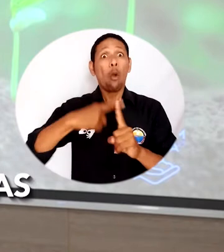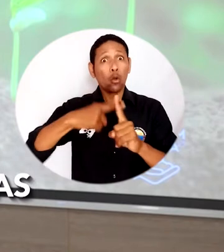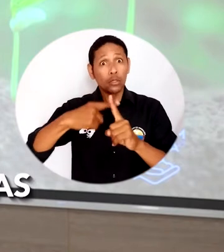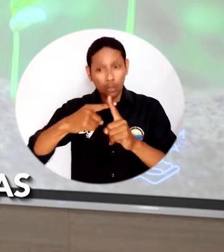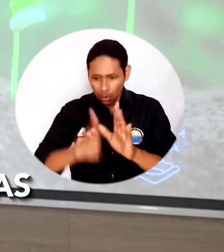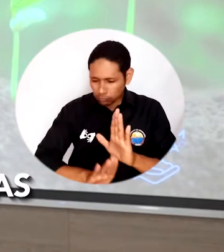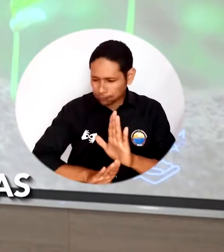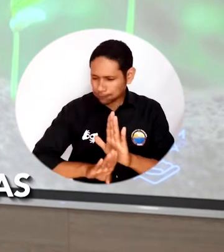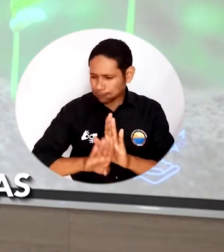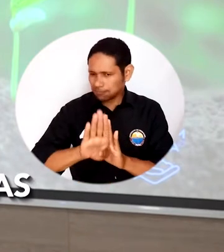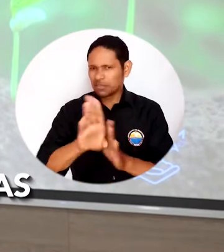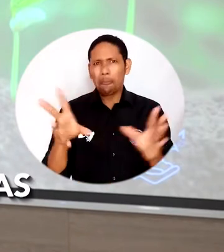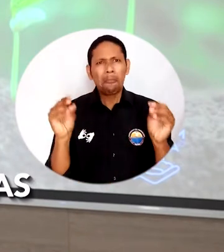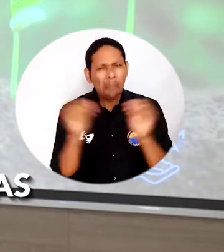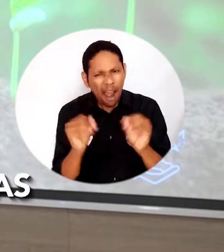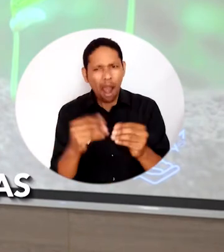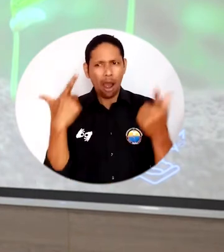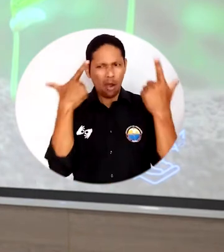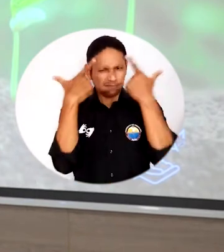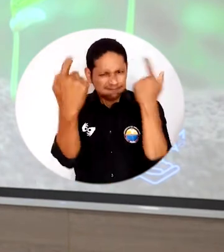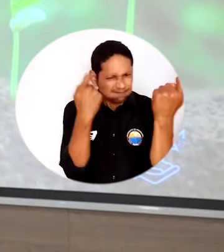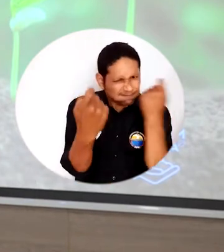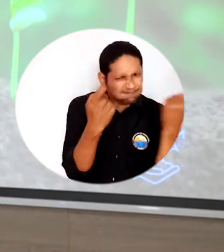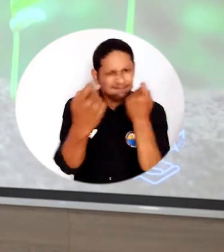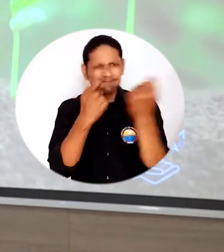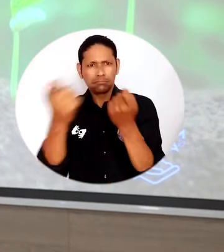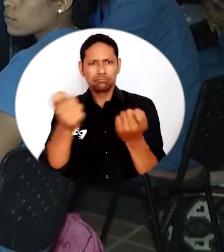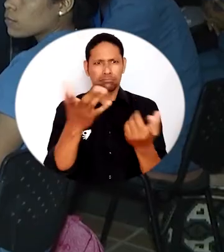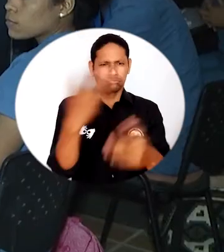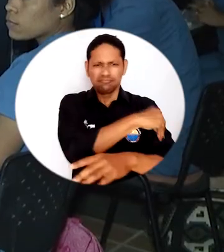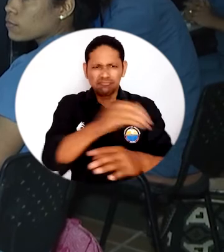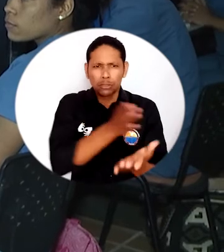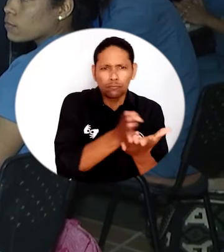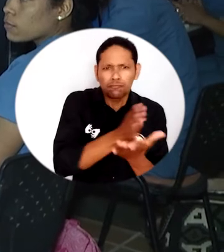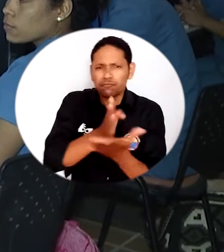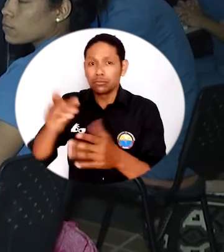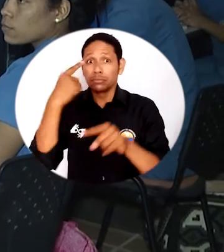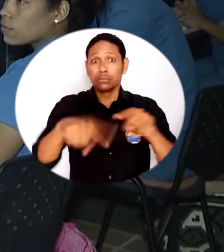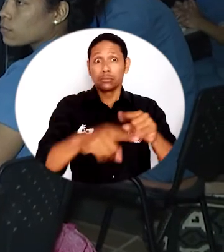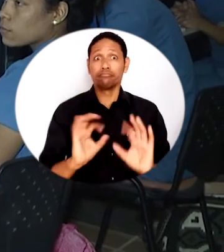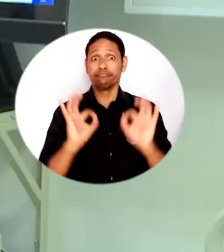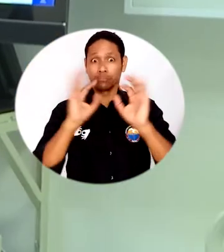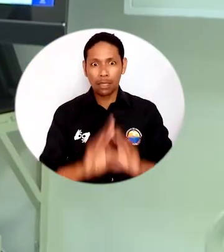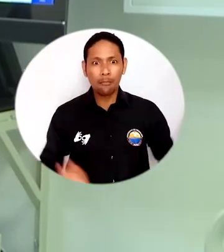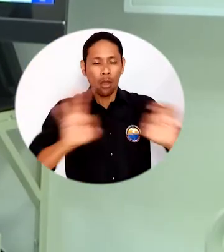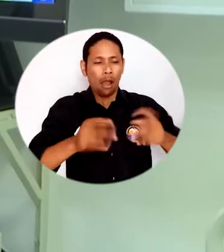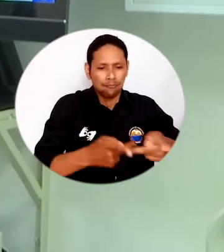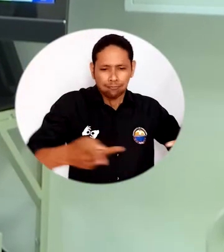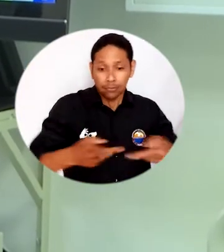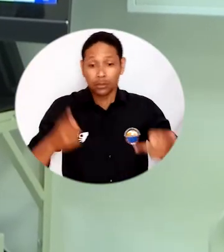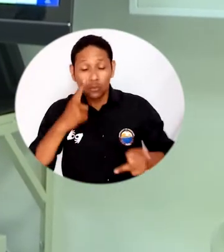sido esos avances positivos y ese desarrollo de estrategias, políticas o programas. En ese sentido, se demuestra cómo se